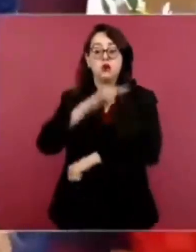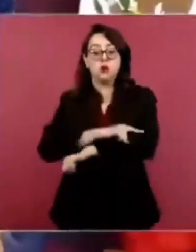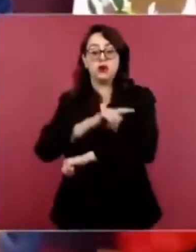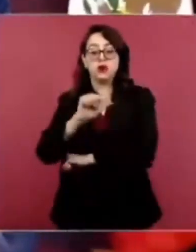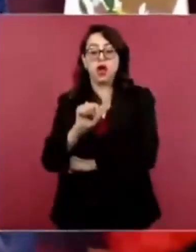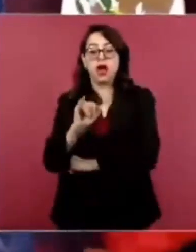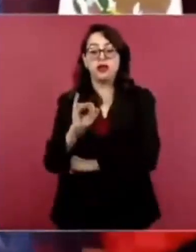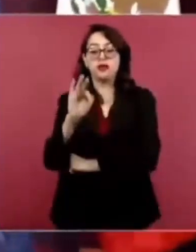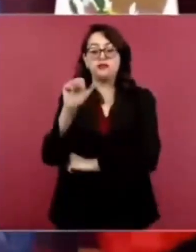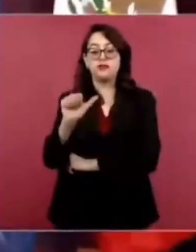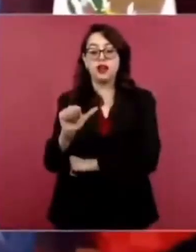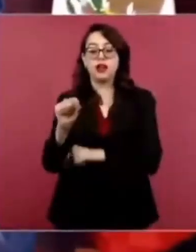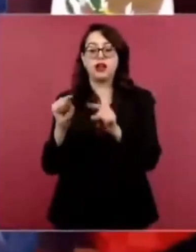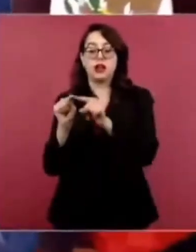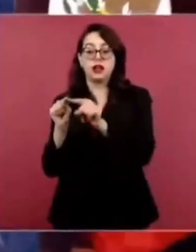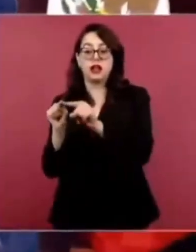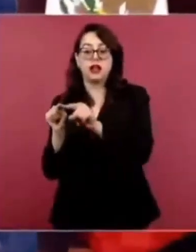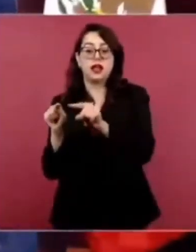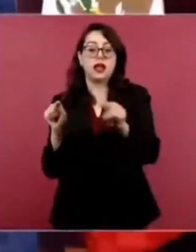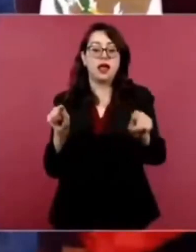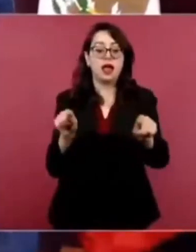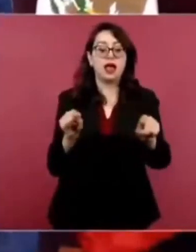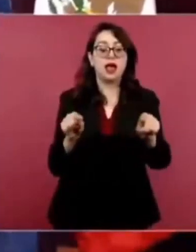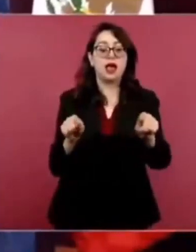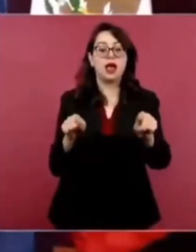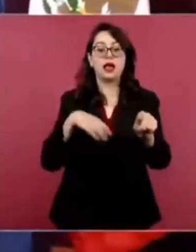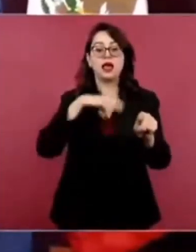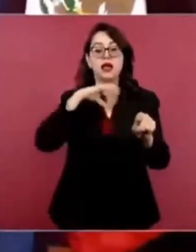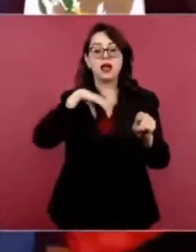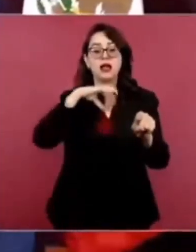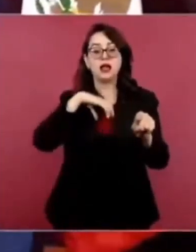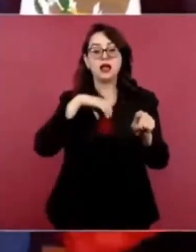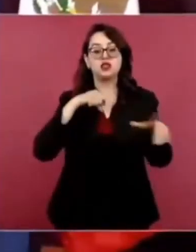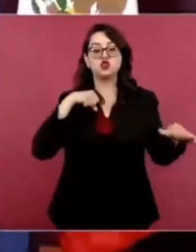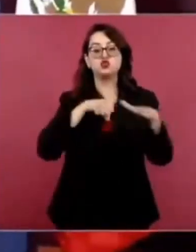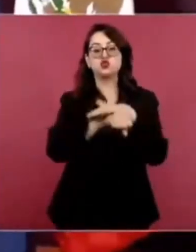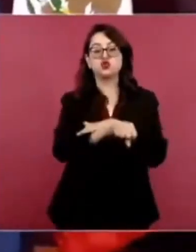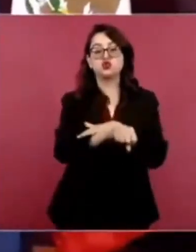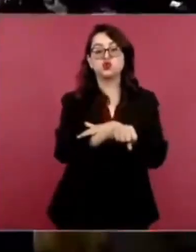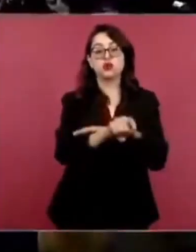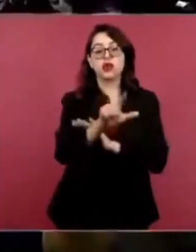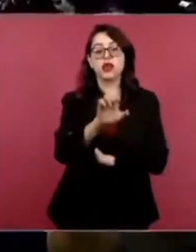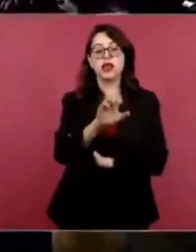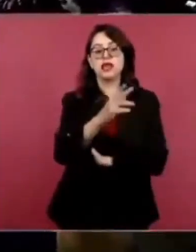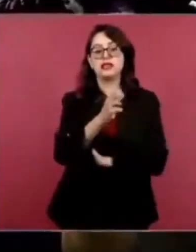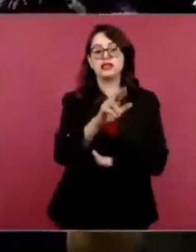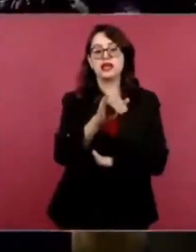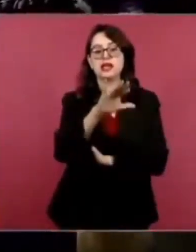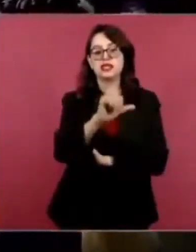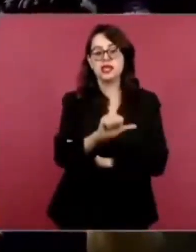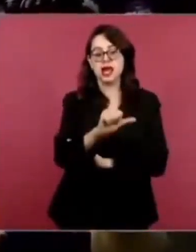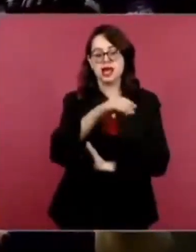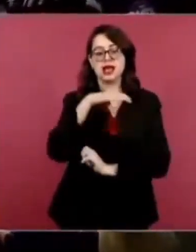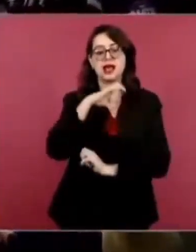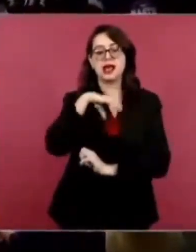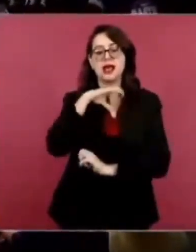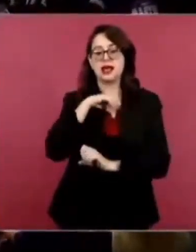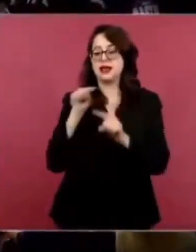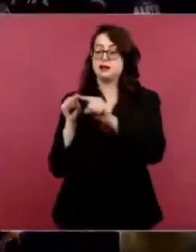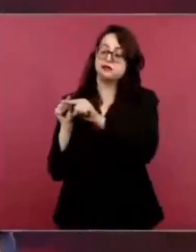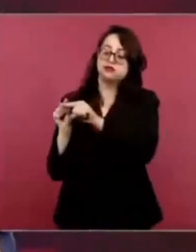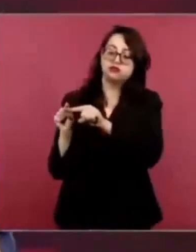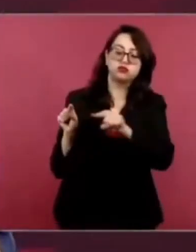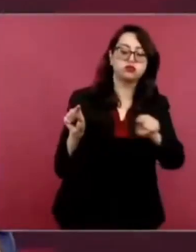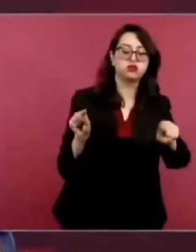va a permitir llegar en 45 minutos del aeropuerto Felipe Ángeles hasta Buenavista,